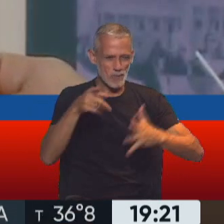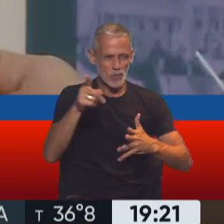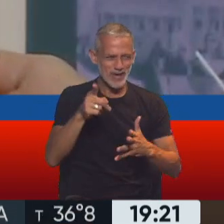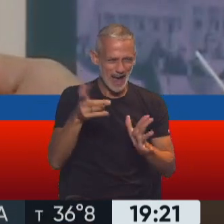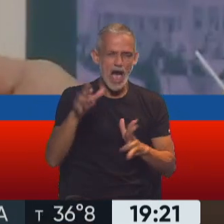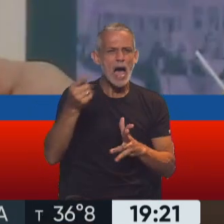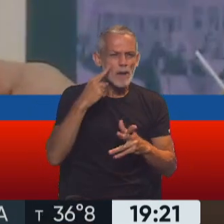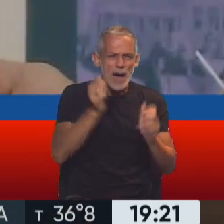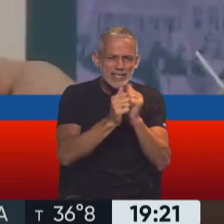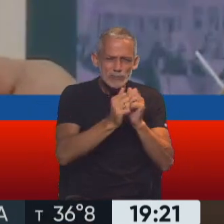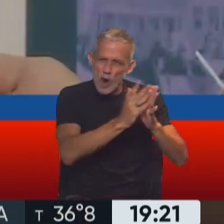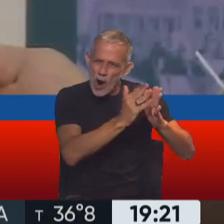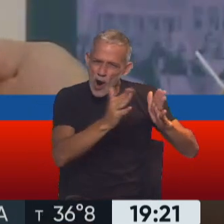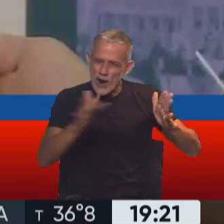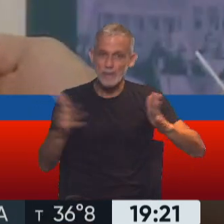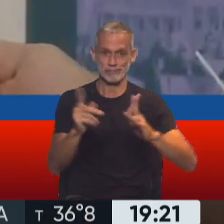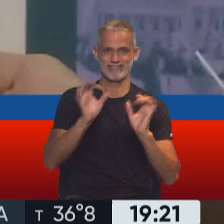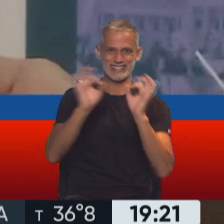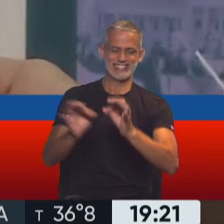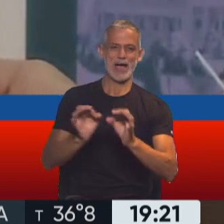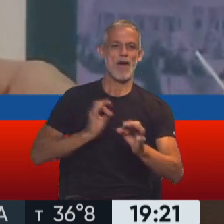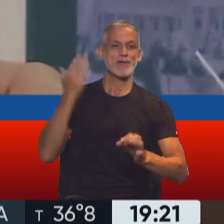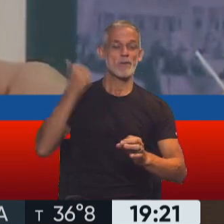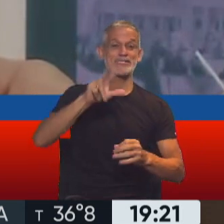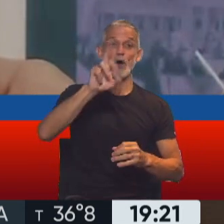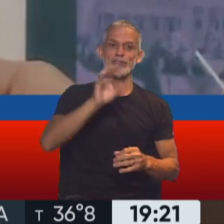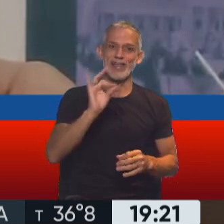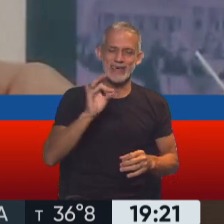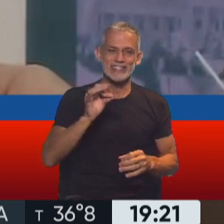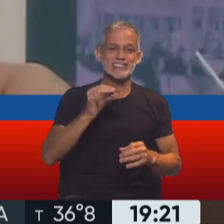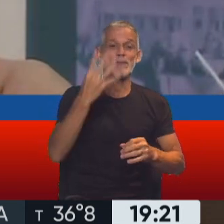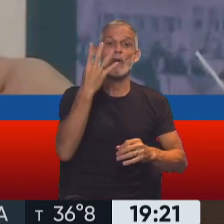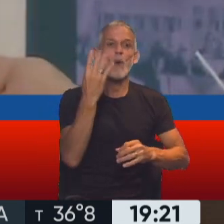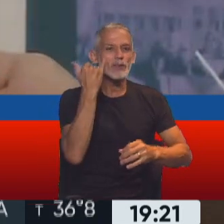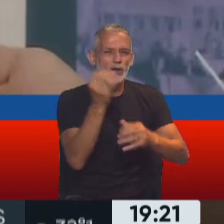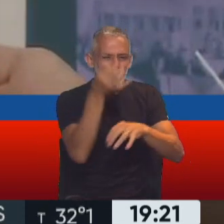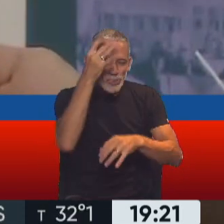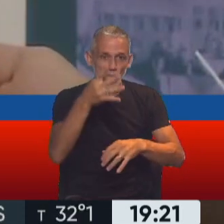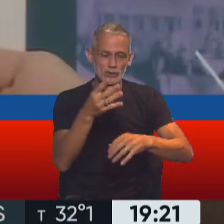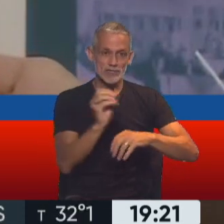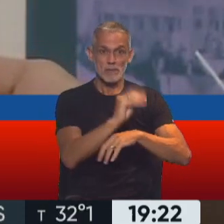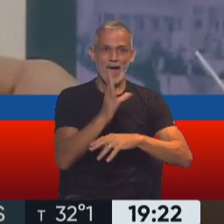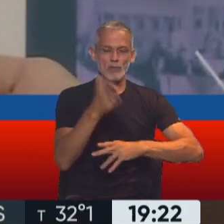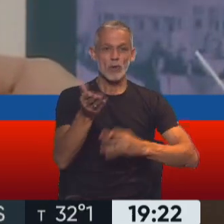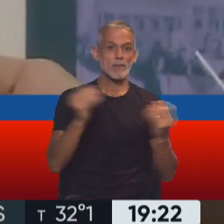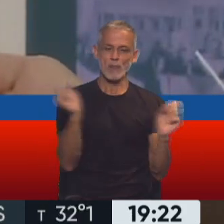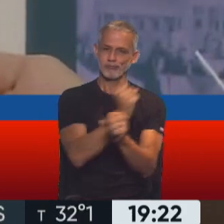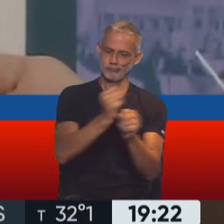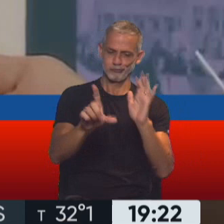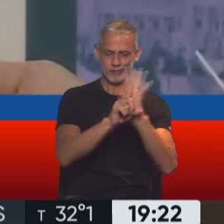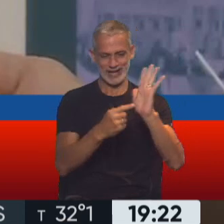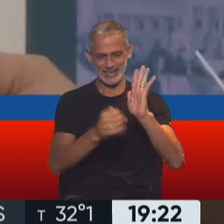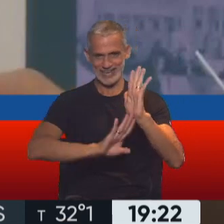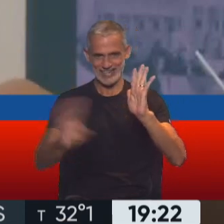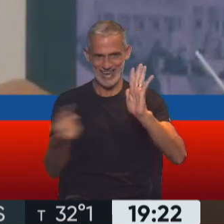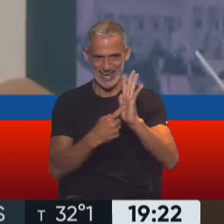la historia que nos hizo llegar al año pasado, al 30 de diciembre, a las 4 y 12 horas para la sanción de la ley.